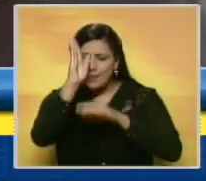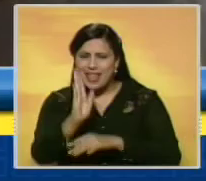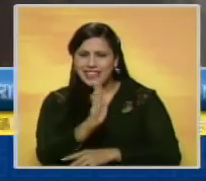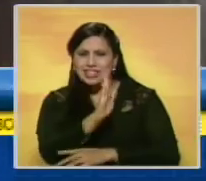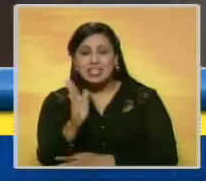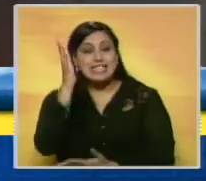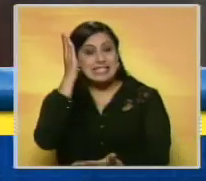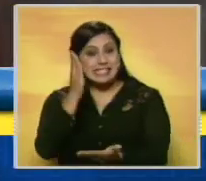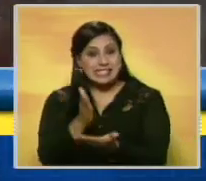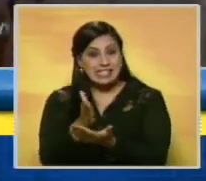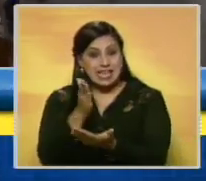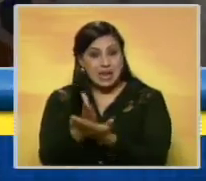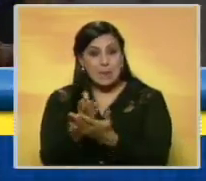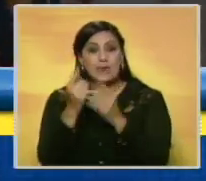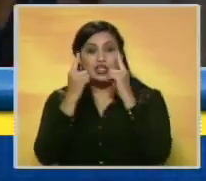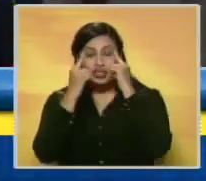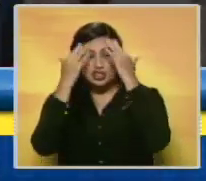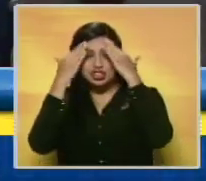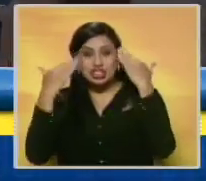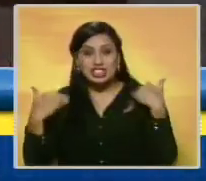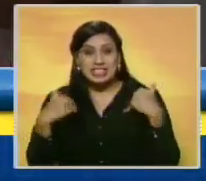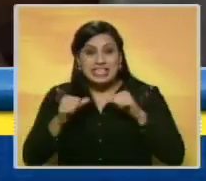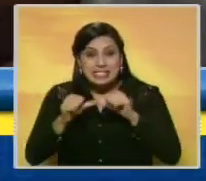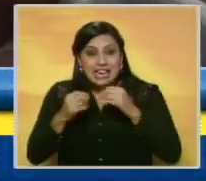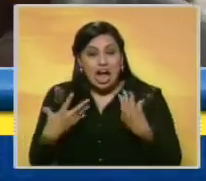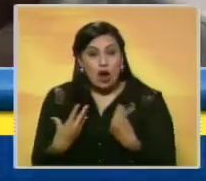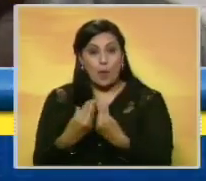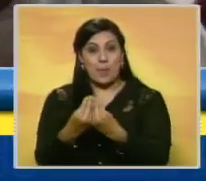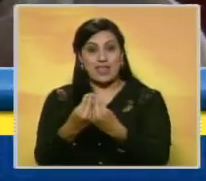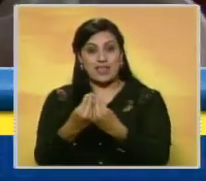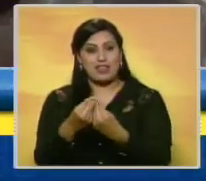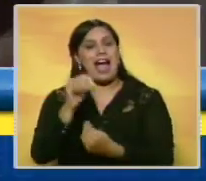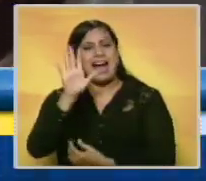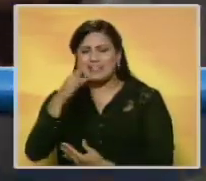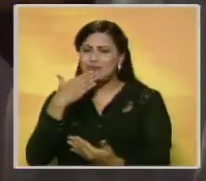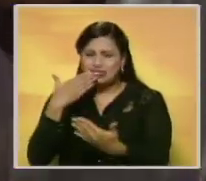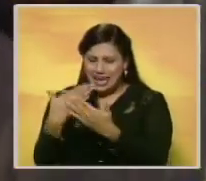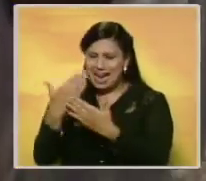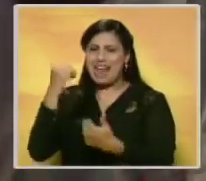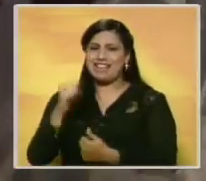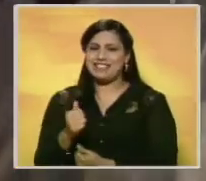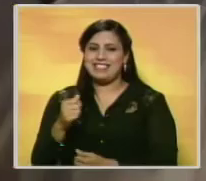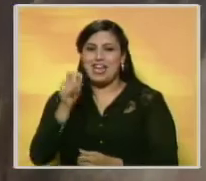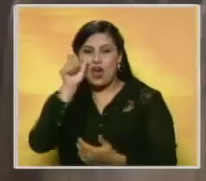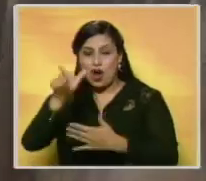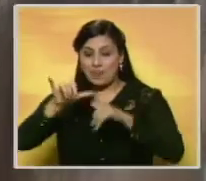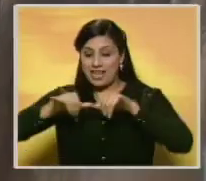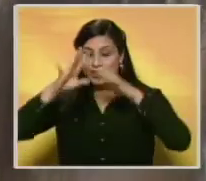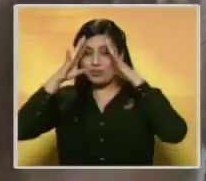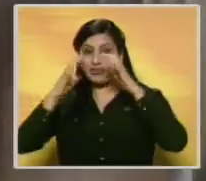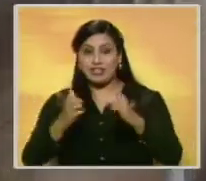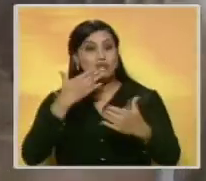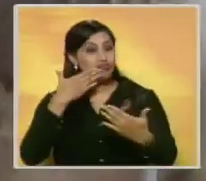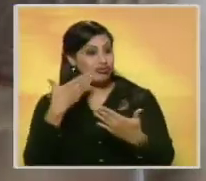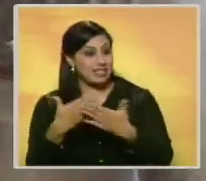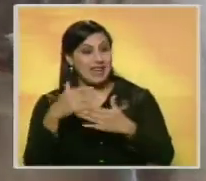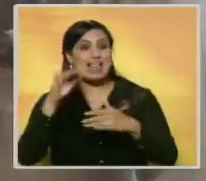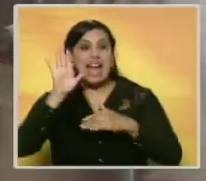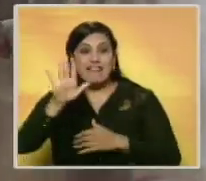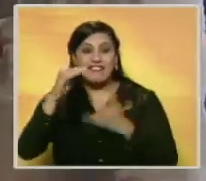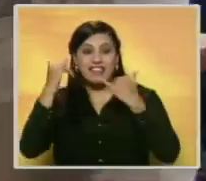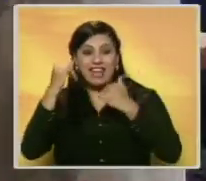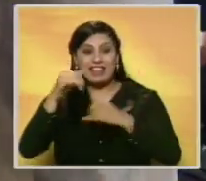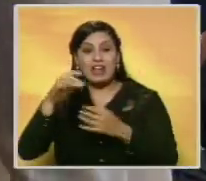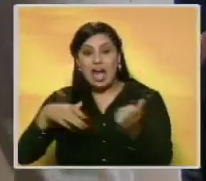siempre para que la Chinita nos siga acompañando. Así es, muchísimas gracias al ingeniero Rafael Colmenares, al ritmo